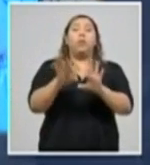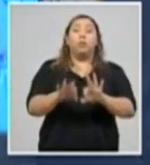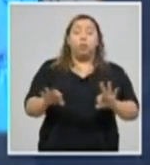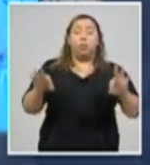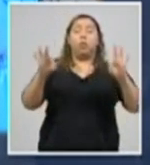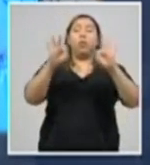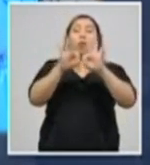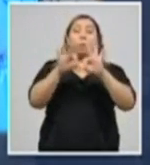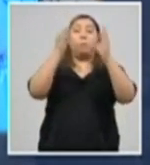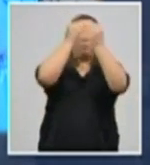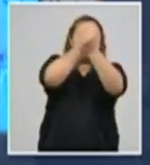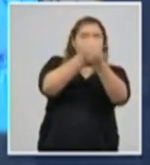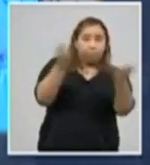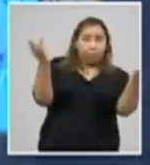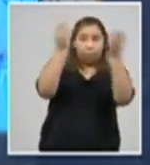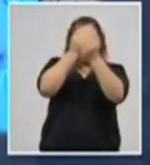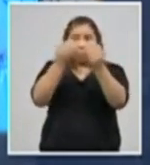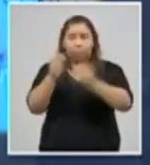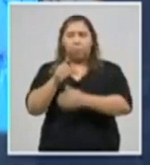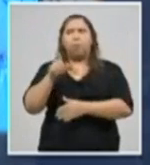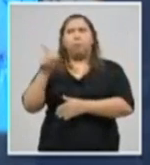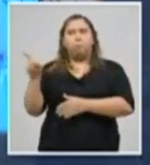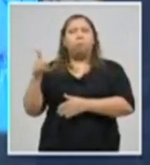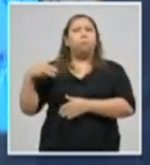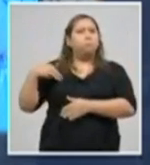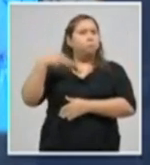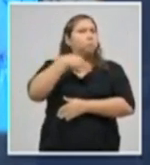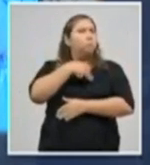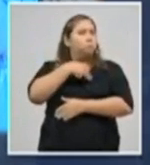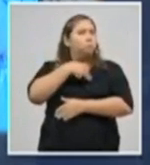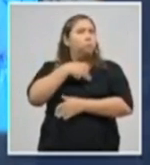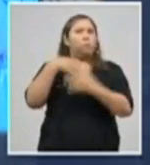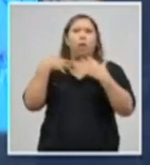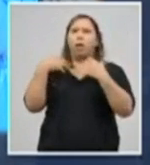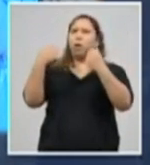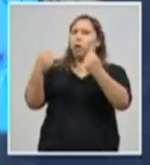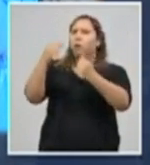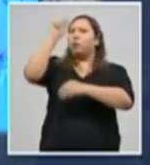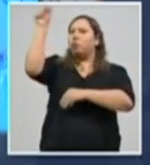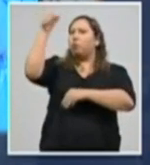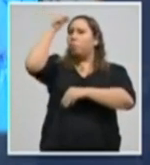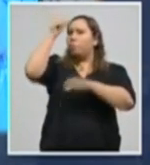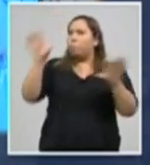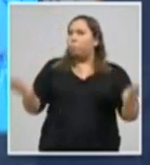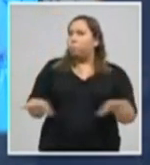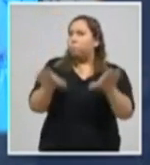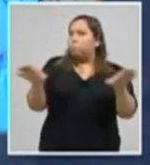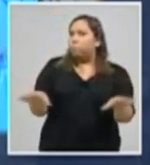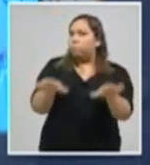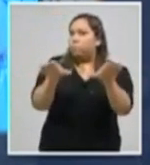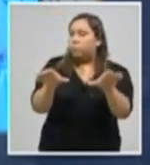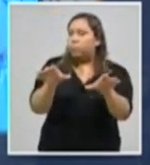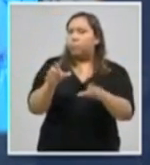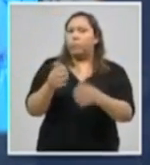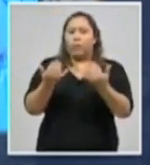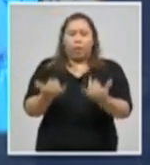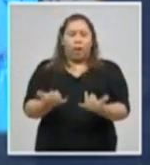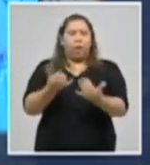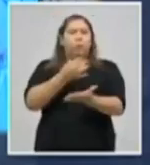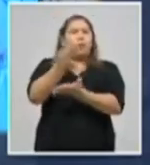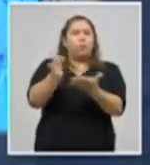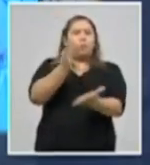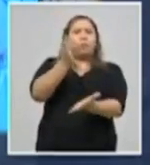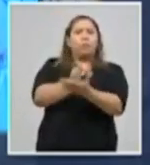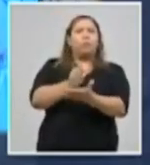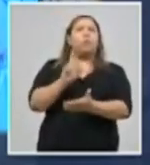actividades importantes que se están realizando en toda la ciudad capital y que en los próximos días estaremos ampliando a más